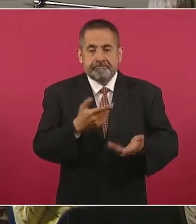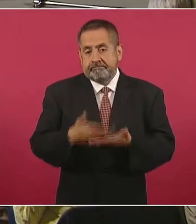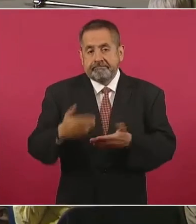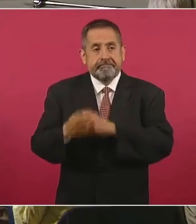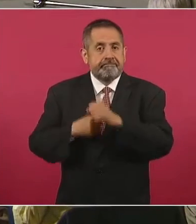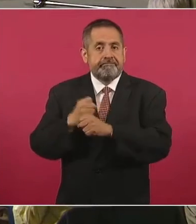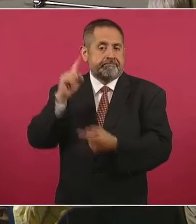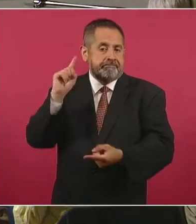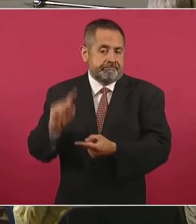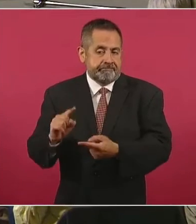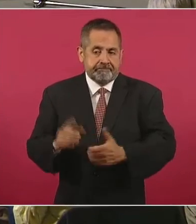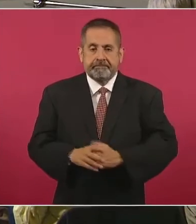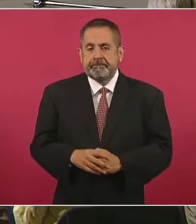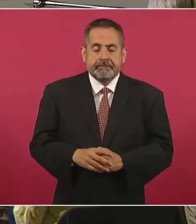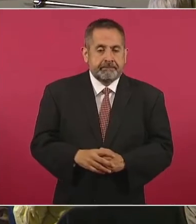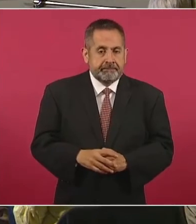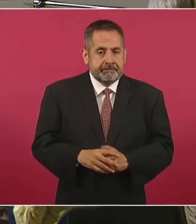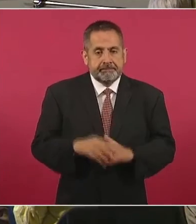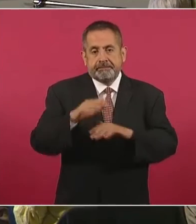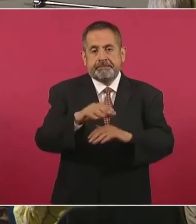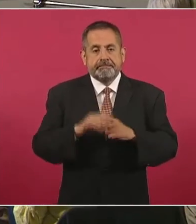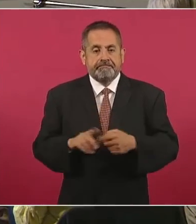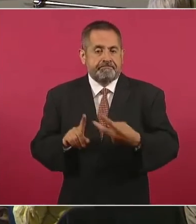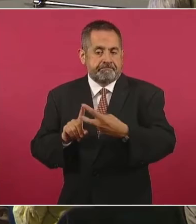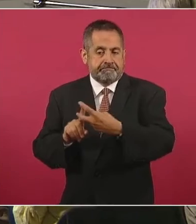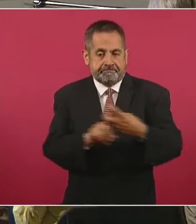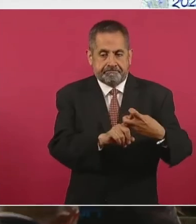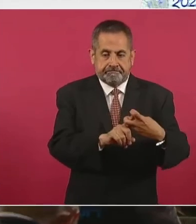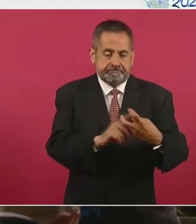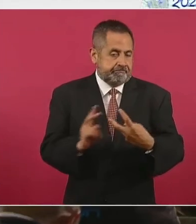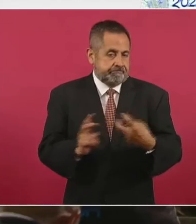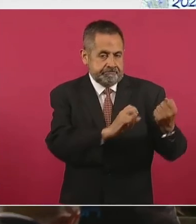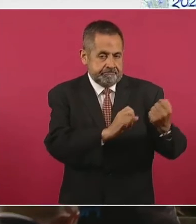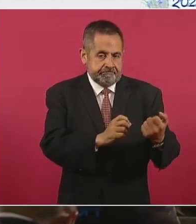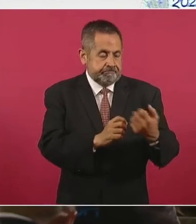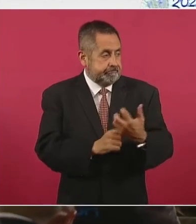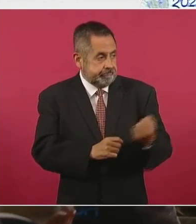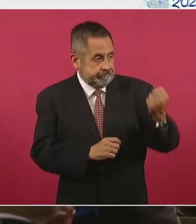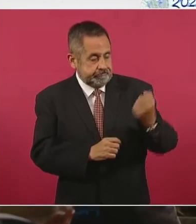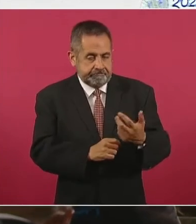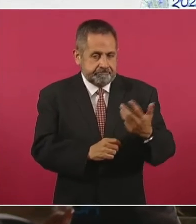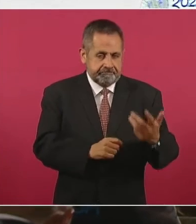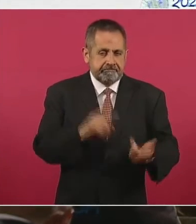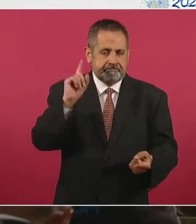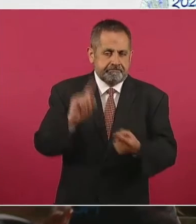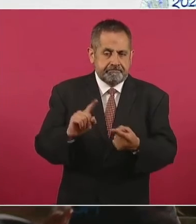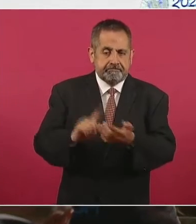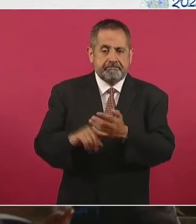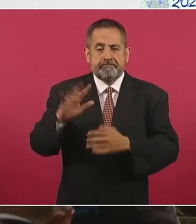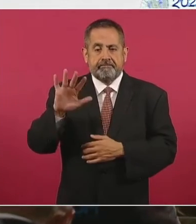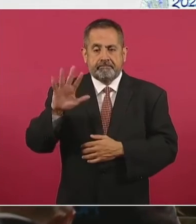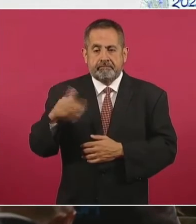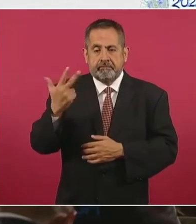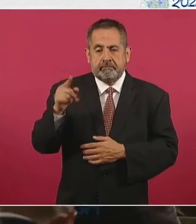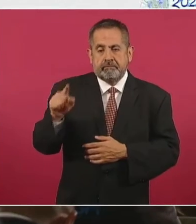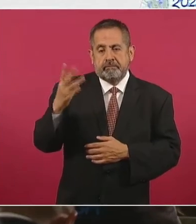Con respecto al delito de secuestro, se ha tenido una baja de cincuenta y ocho punto tres